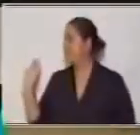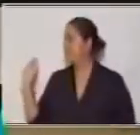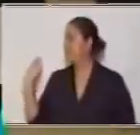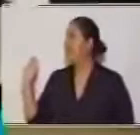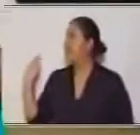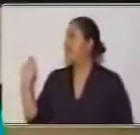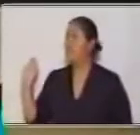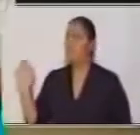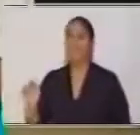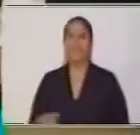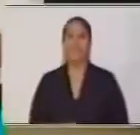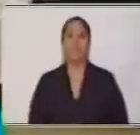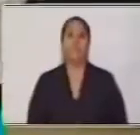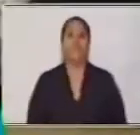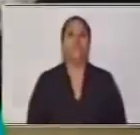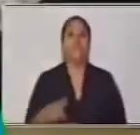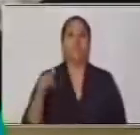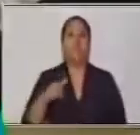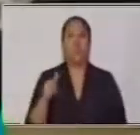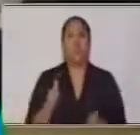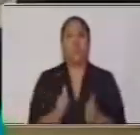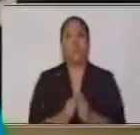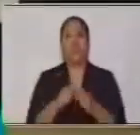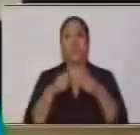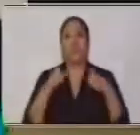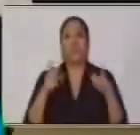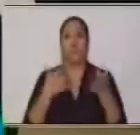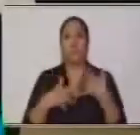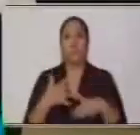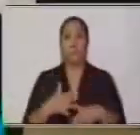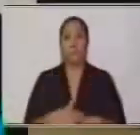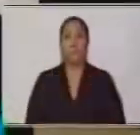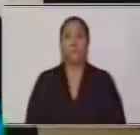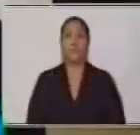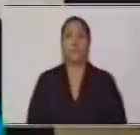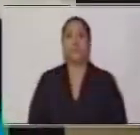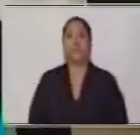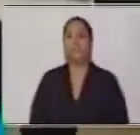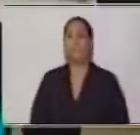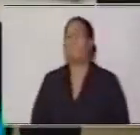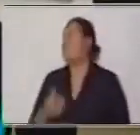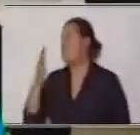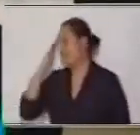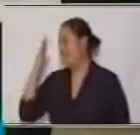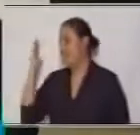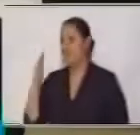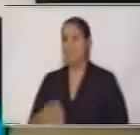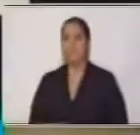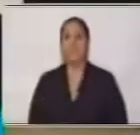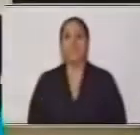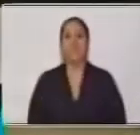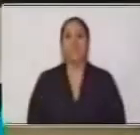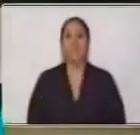amiga Ruth que nos acompaña con la lengua de señas. Bienvenida Ruth y gracias por estar con nosotros.